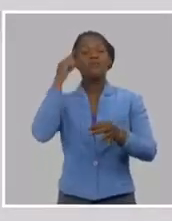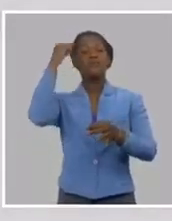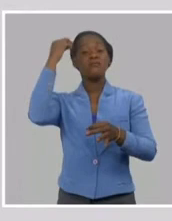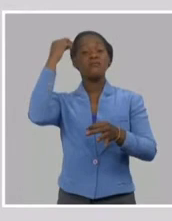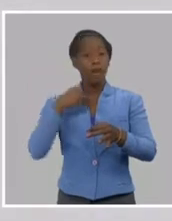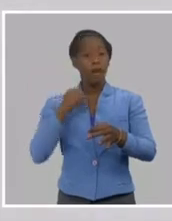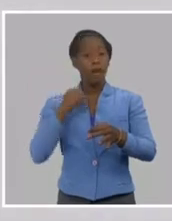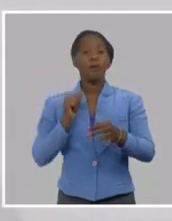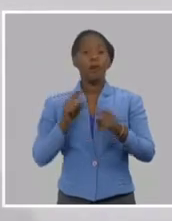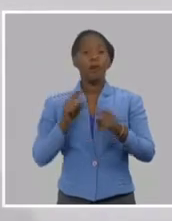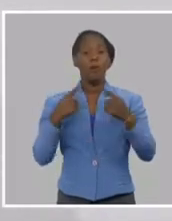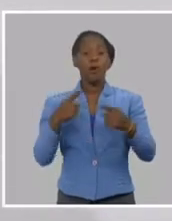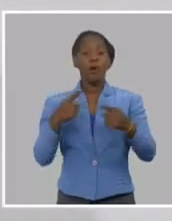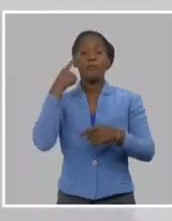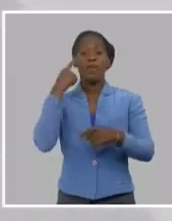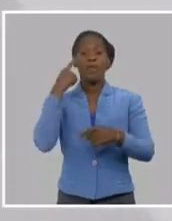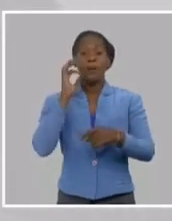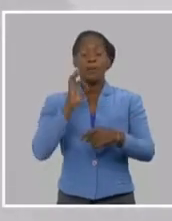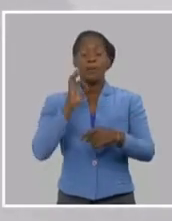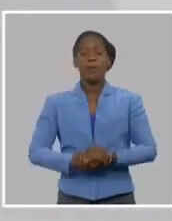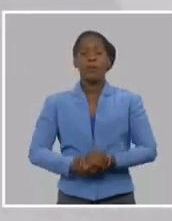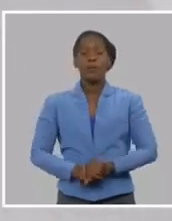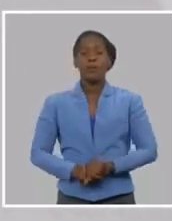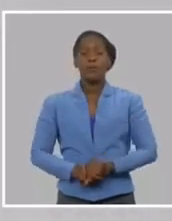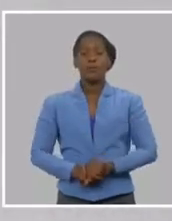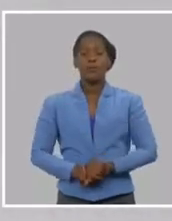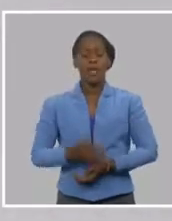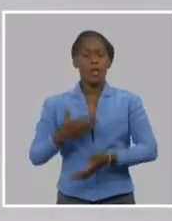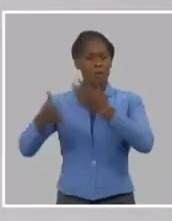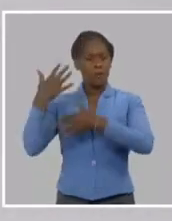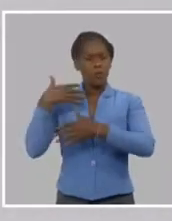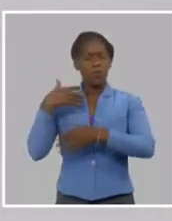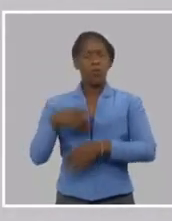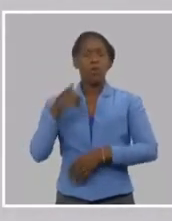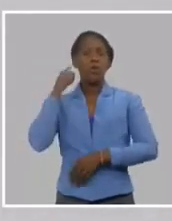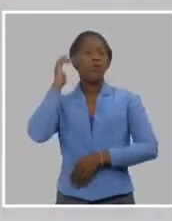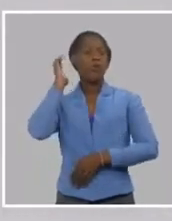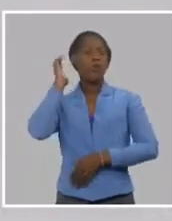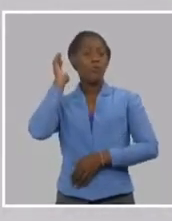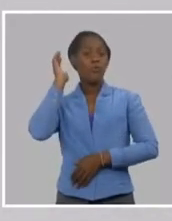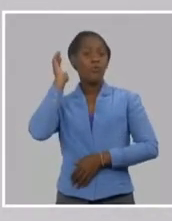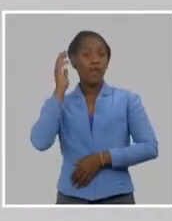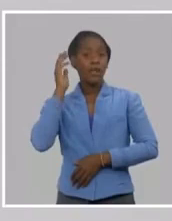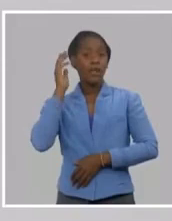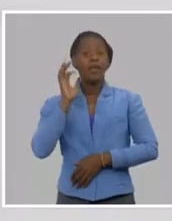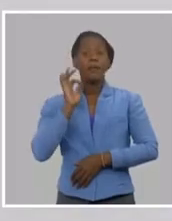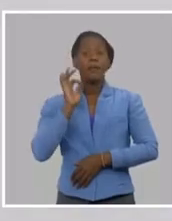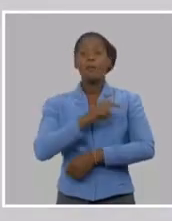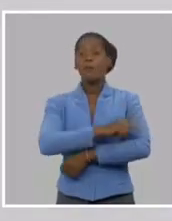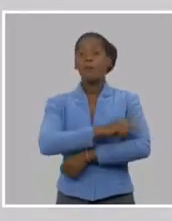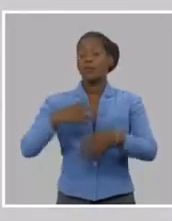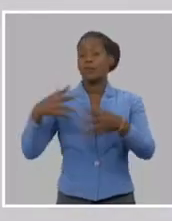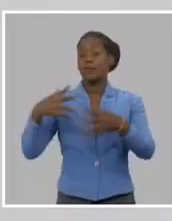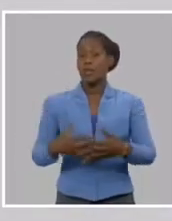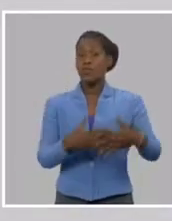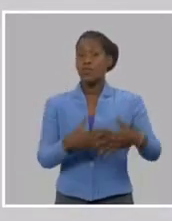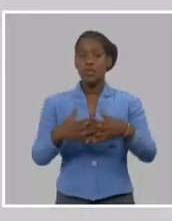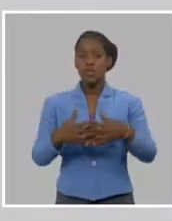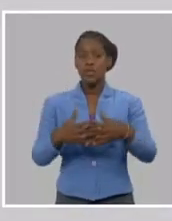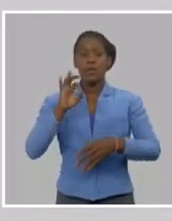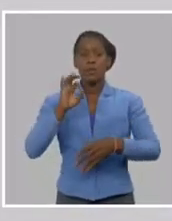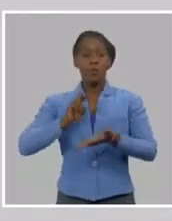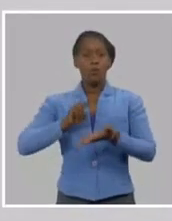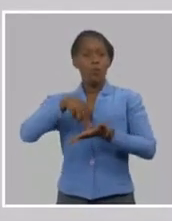para eso, le sirvió de mucho ejemplo, la conferencia panamericana, Washington, en que los más diversos, gobiernos del continente,